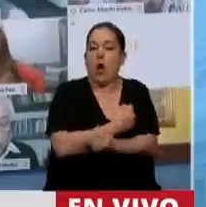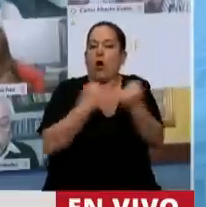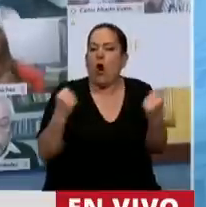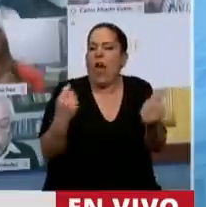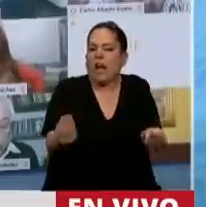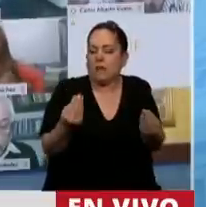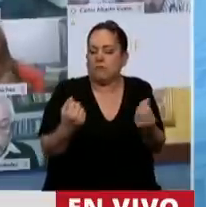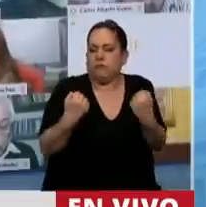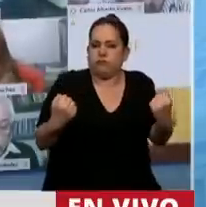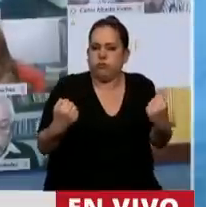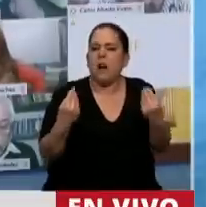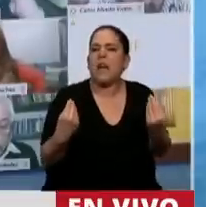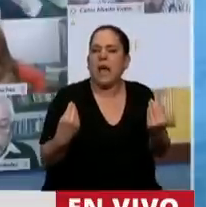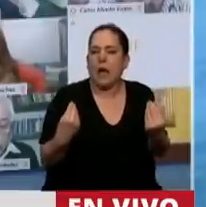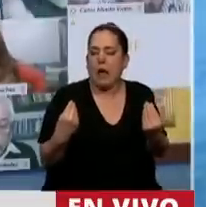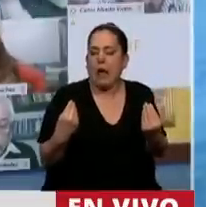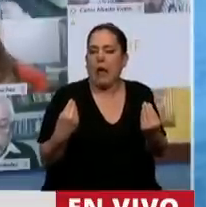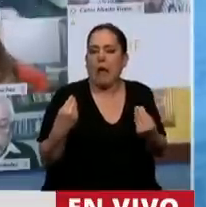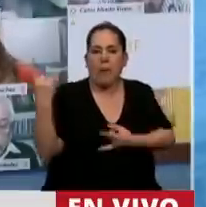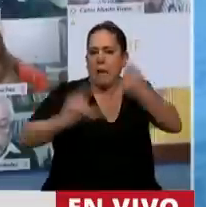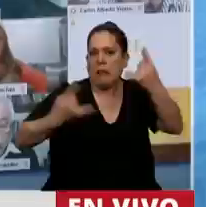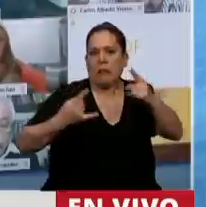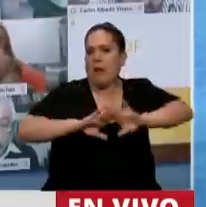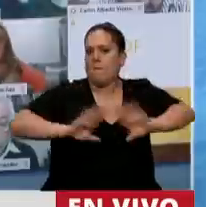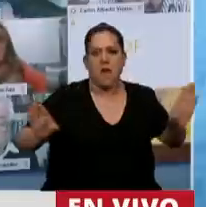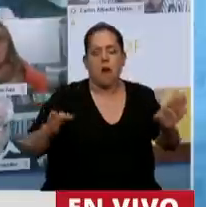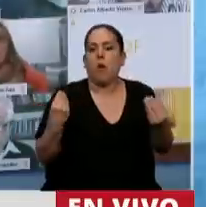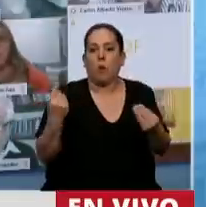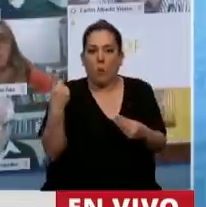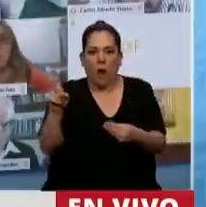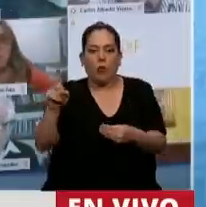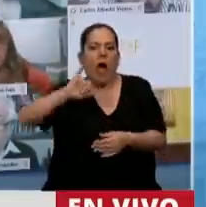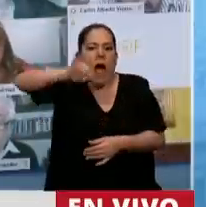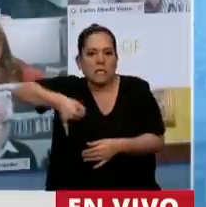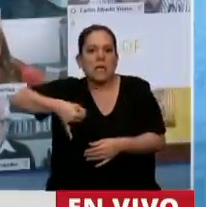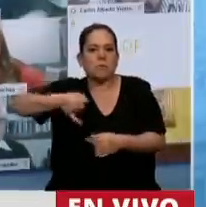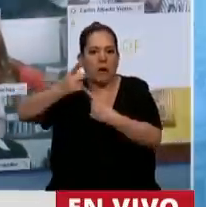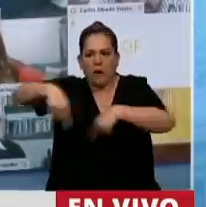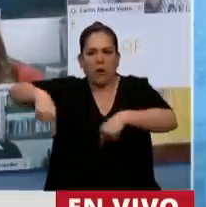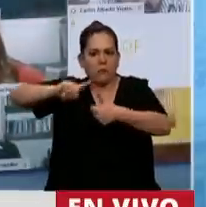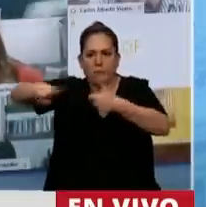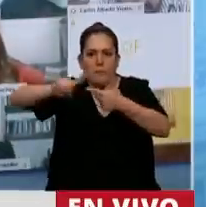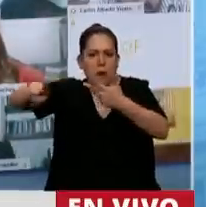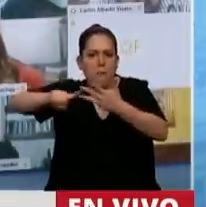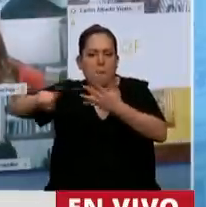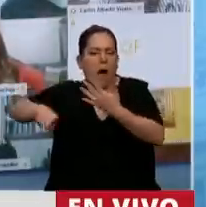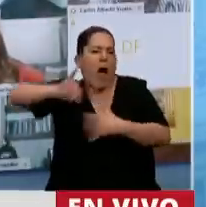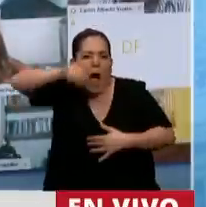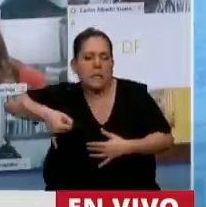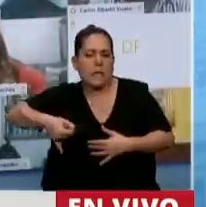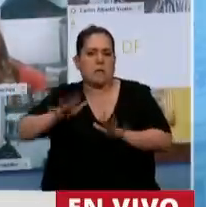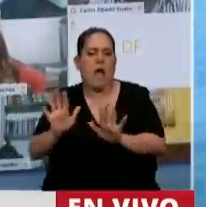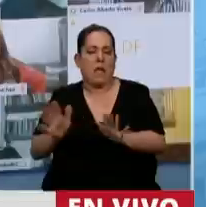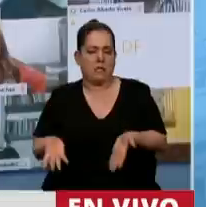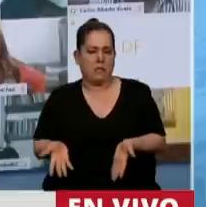hay que tener coraje para no mentir después del desastre si ustedes convalidaron. Vienen acá a decir